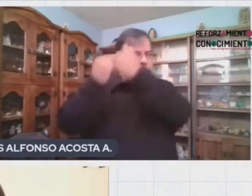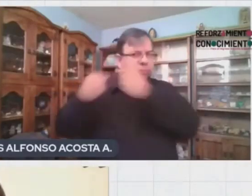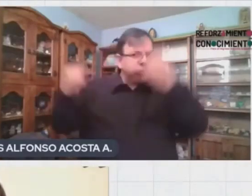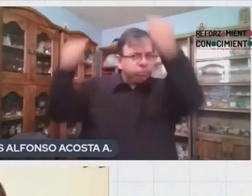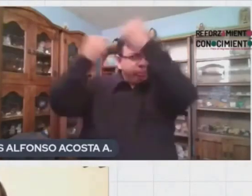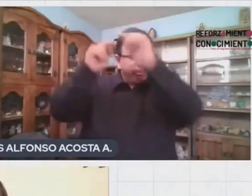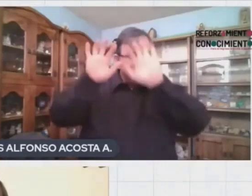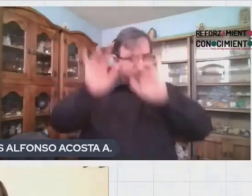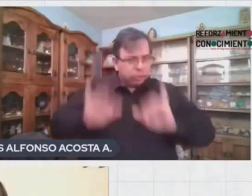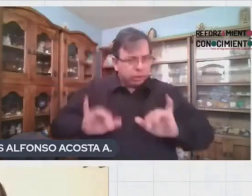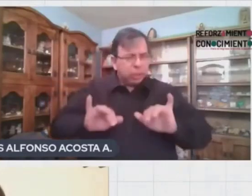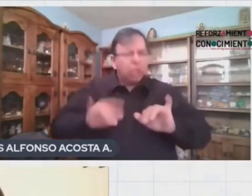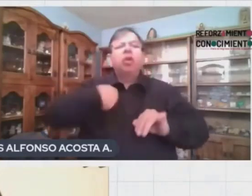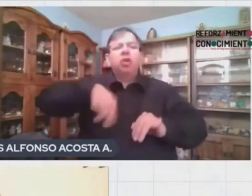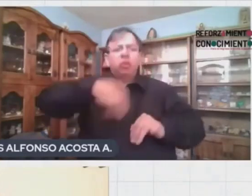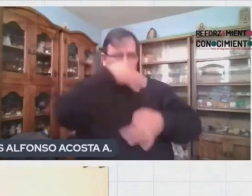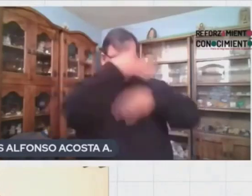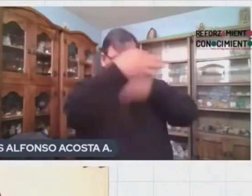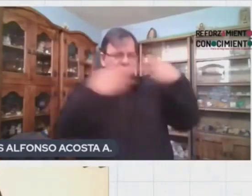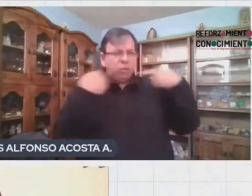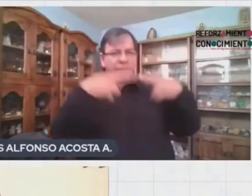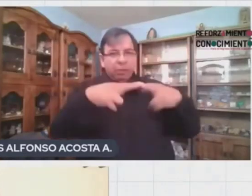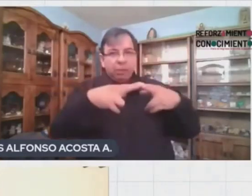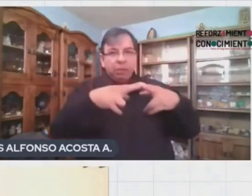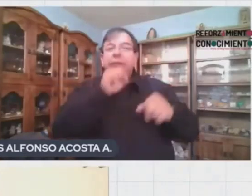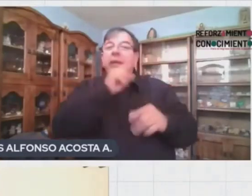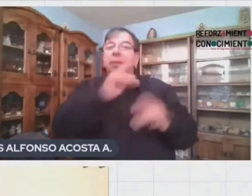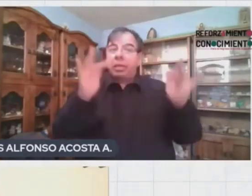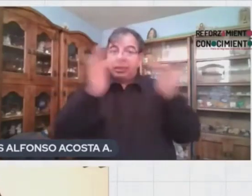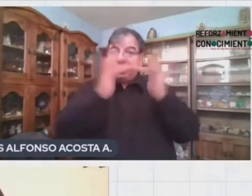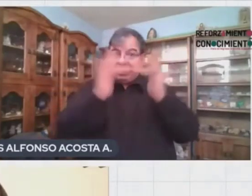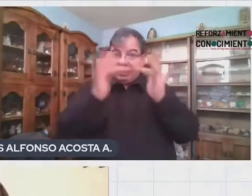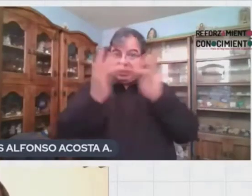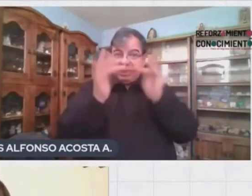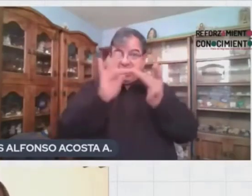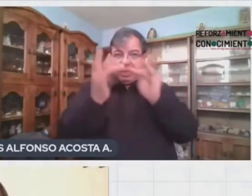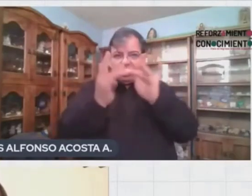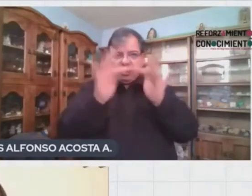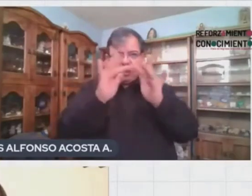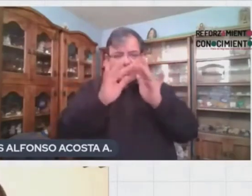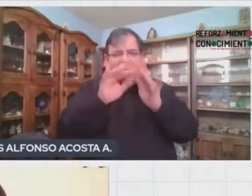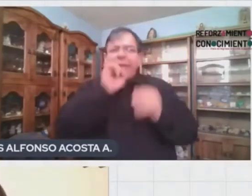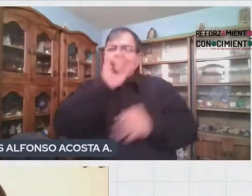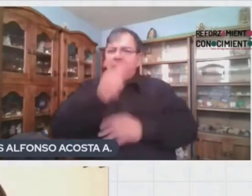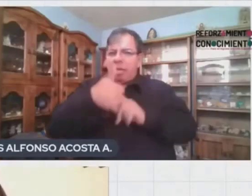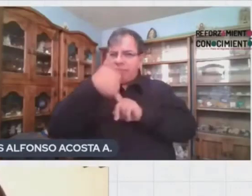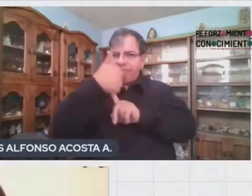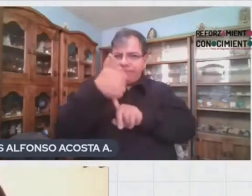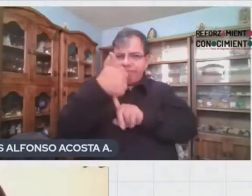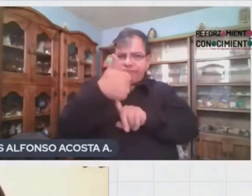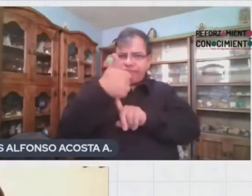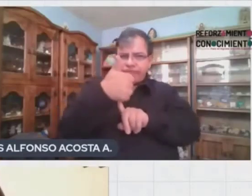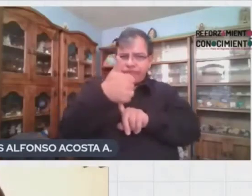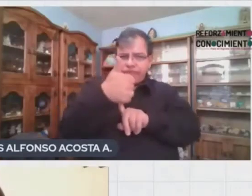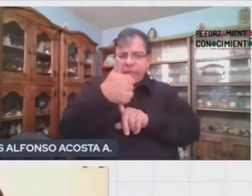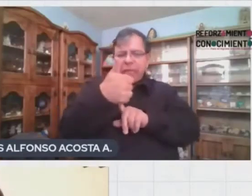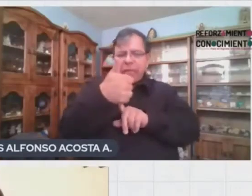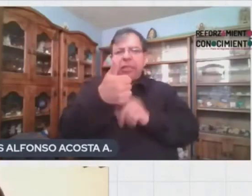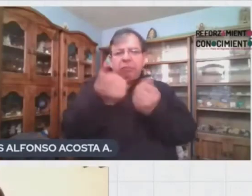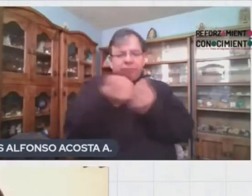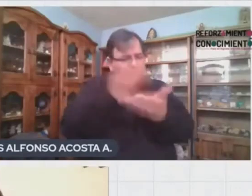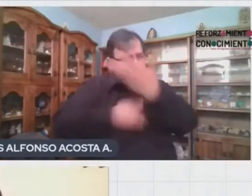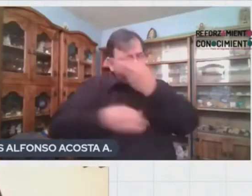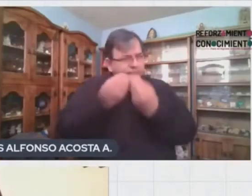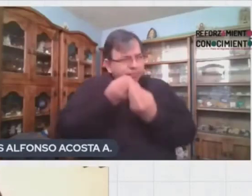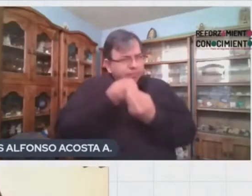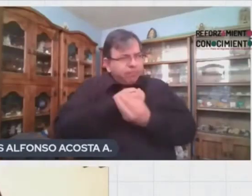maestras. No olviden seguir las redes sociales de la escuela en casa, regalarnos sus pulgares arriba y compartirnos con todos, todos,